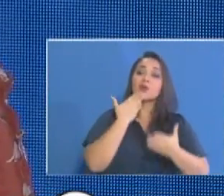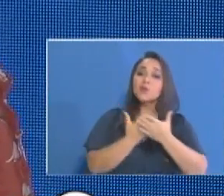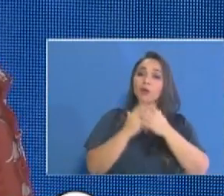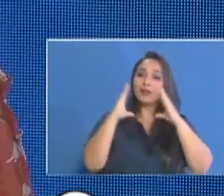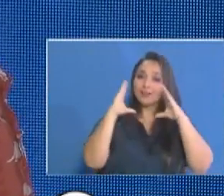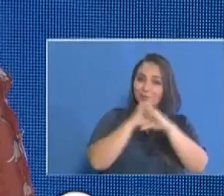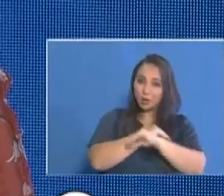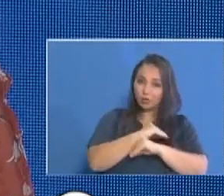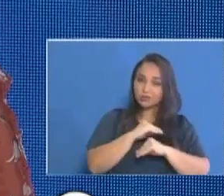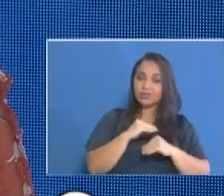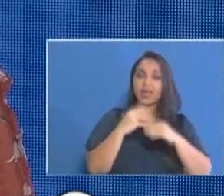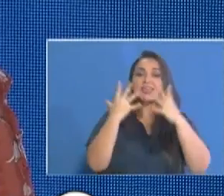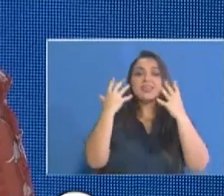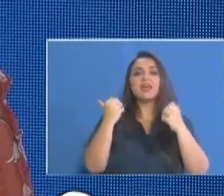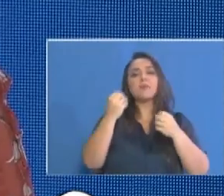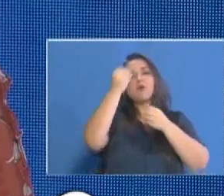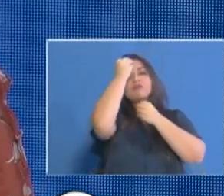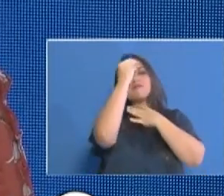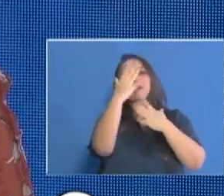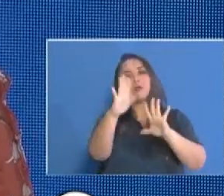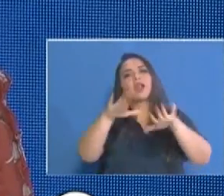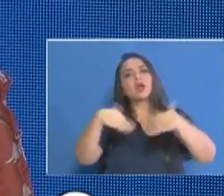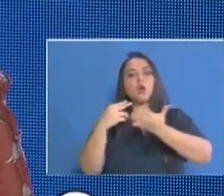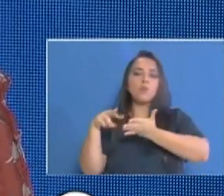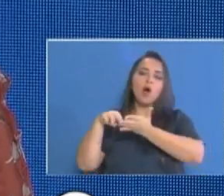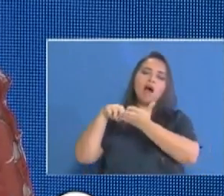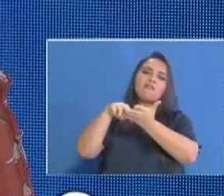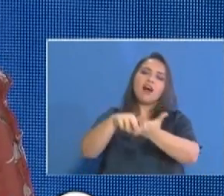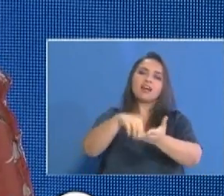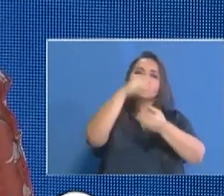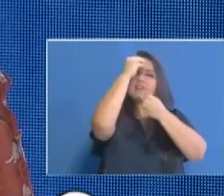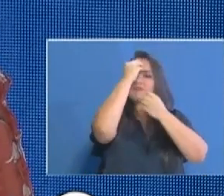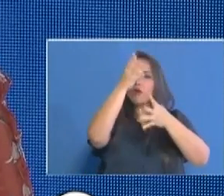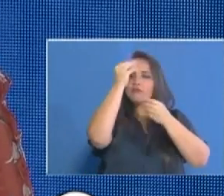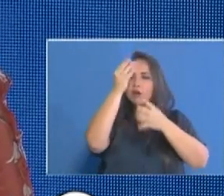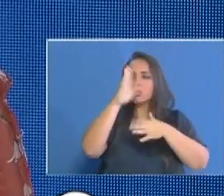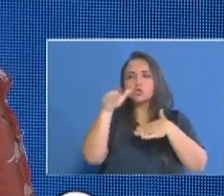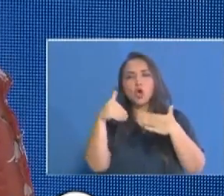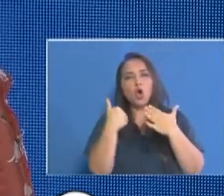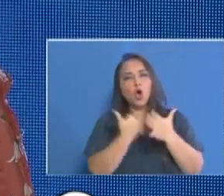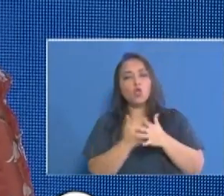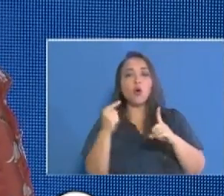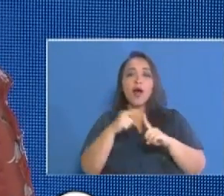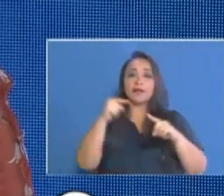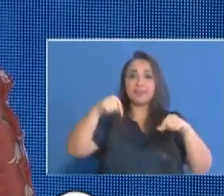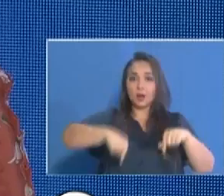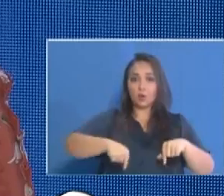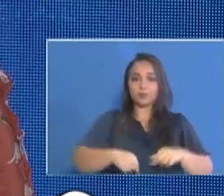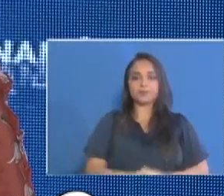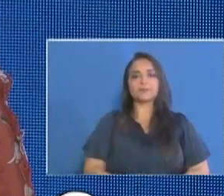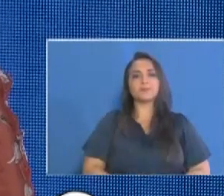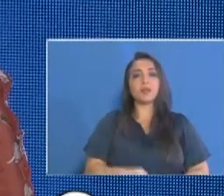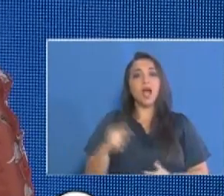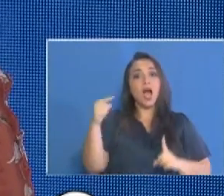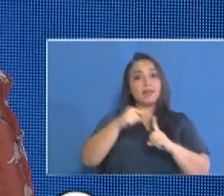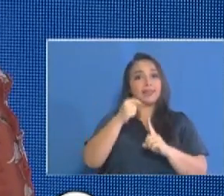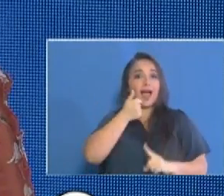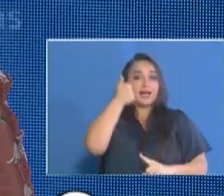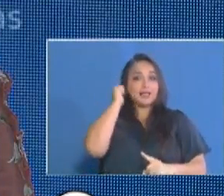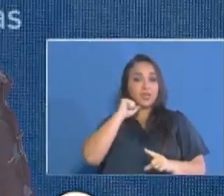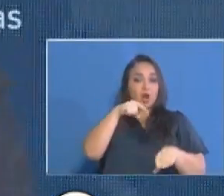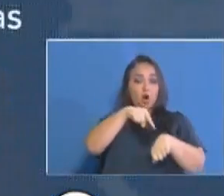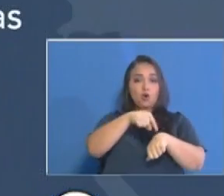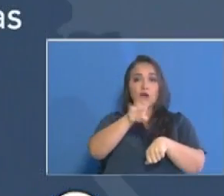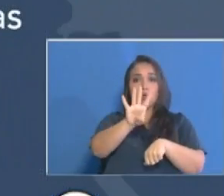Queremos compartir los avances y los datos del Plan Panamá Solidario a la fecha. En el día de ayer hasta las 4 de la tarde